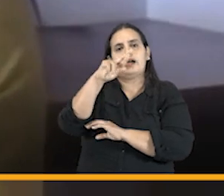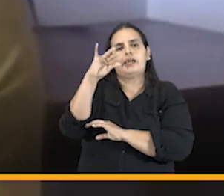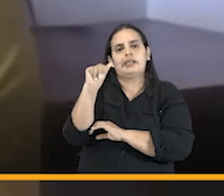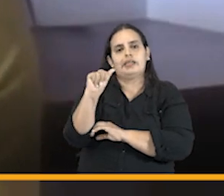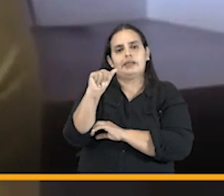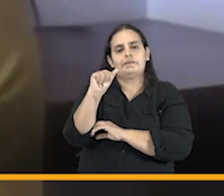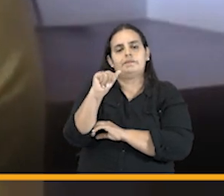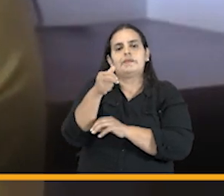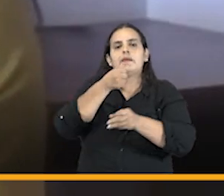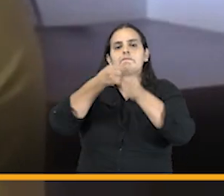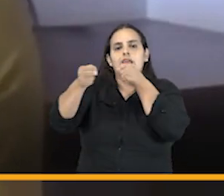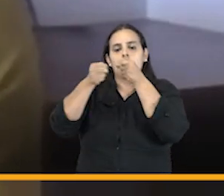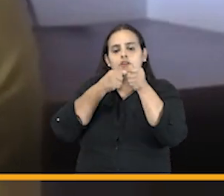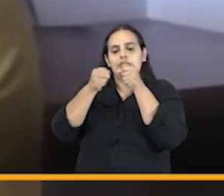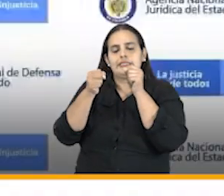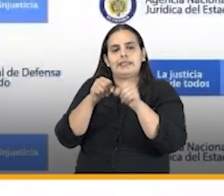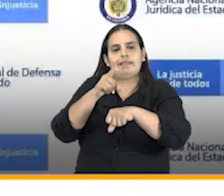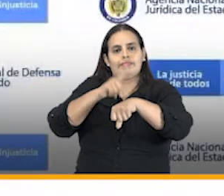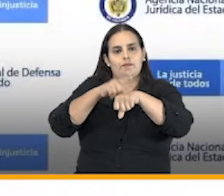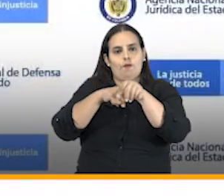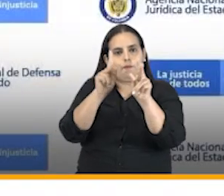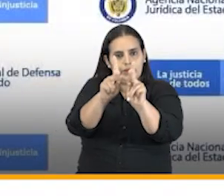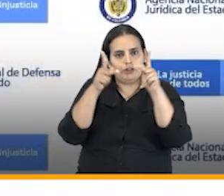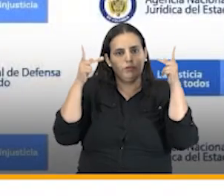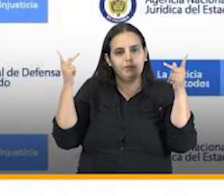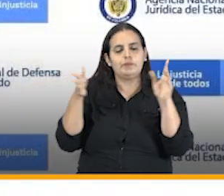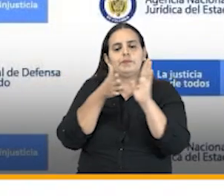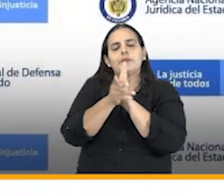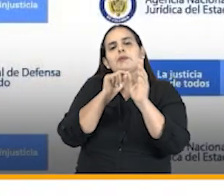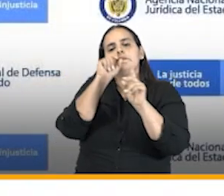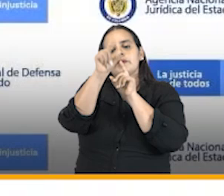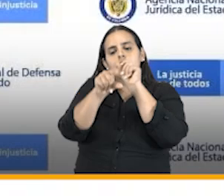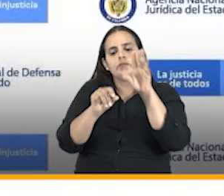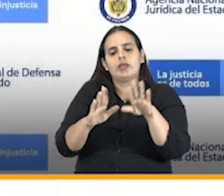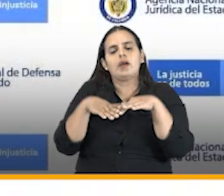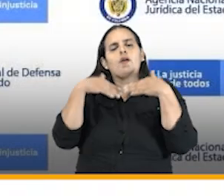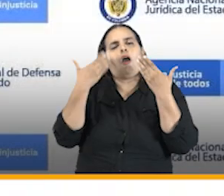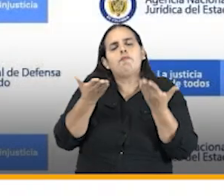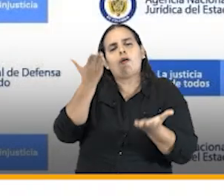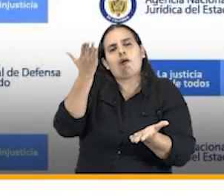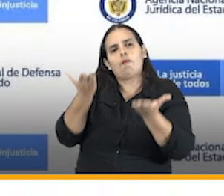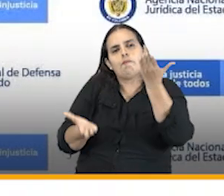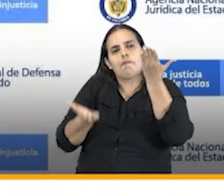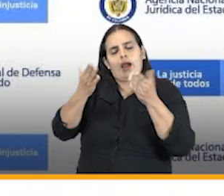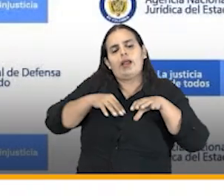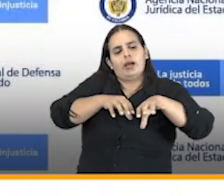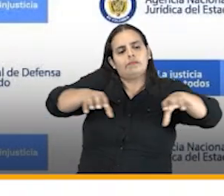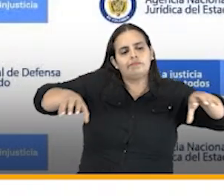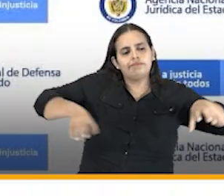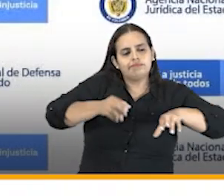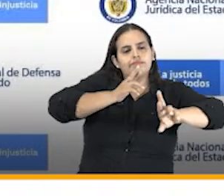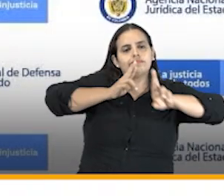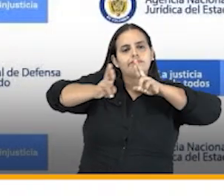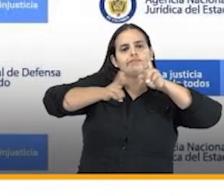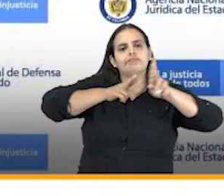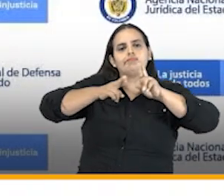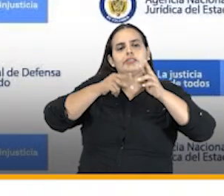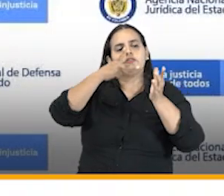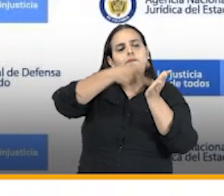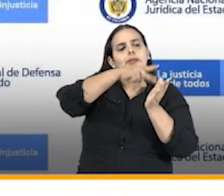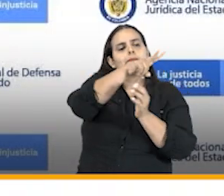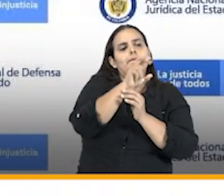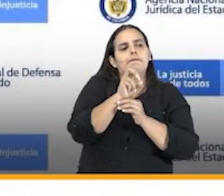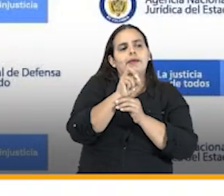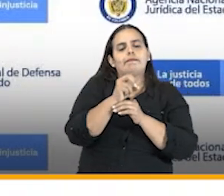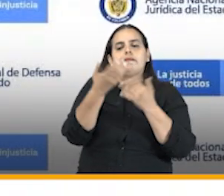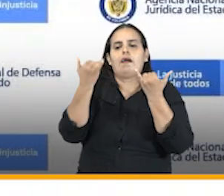Ortiz periodista del tiempo pregunta ¿cómo se compara la gestión y resultados de la agencia en 2020